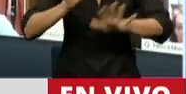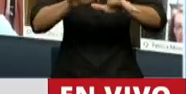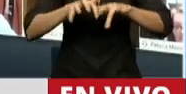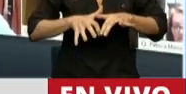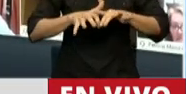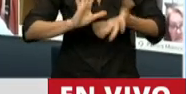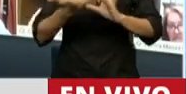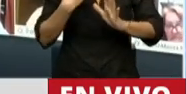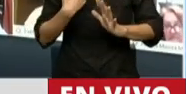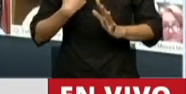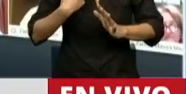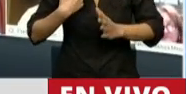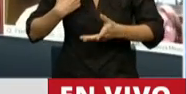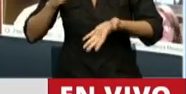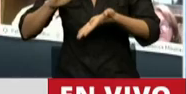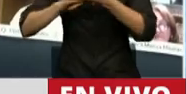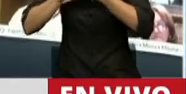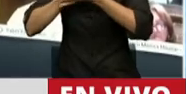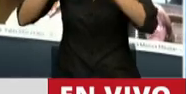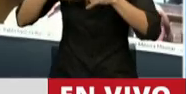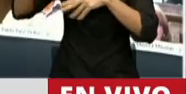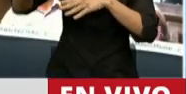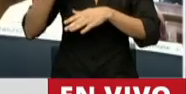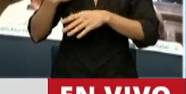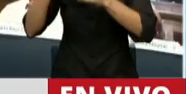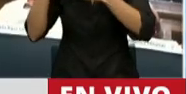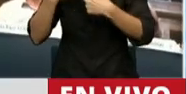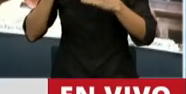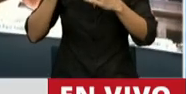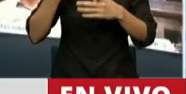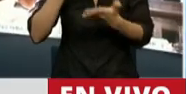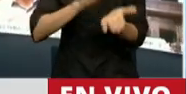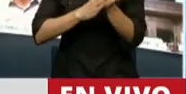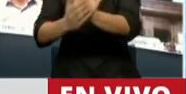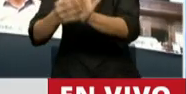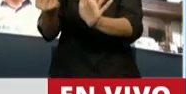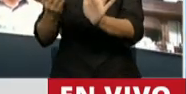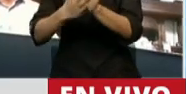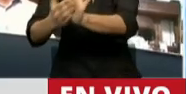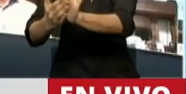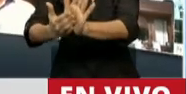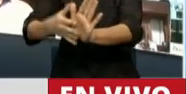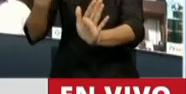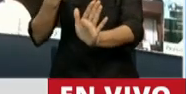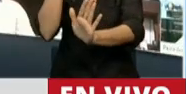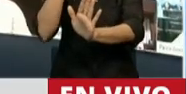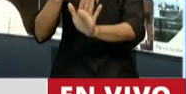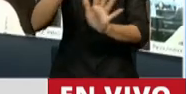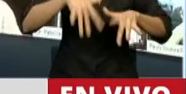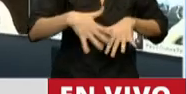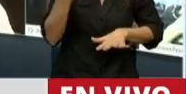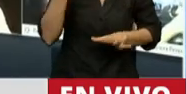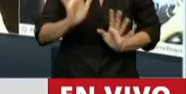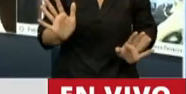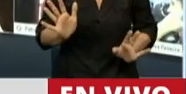negociación. y el presidente dice que los argentinos